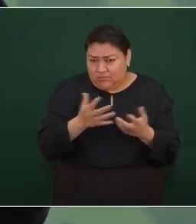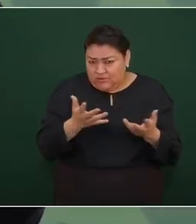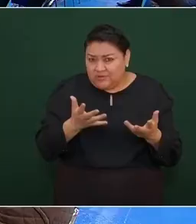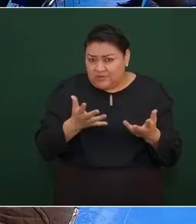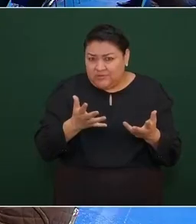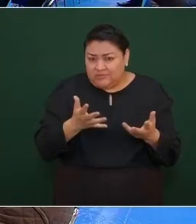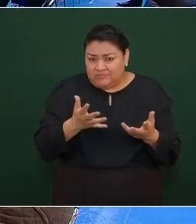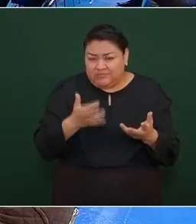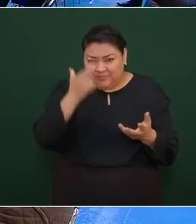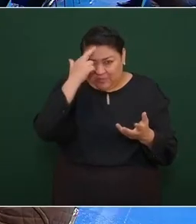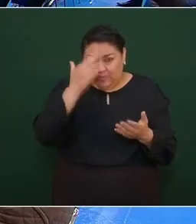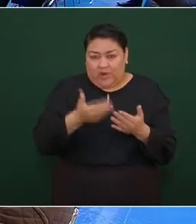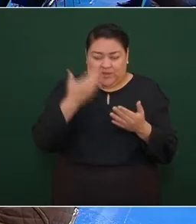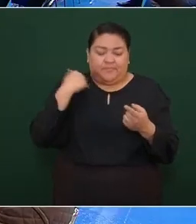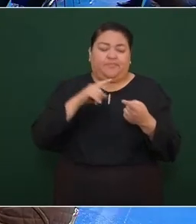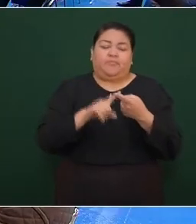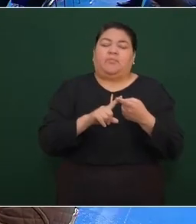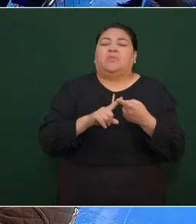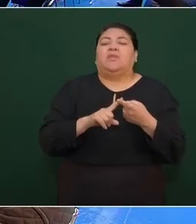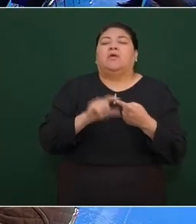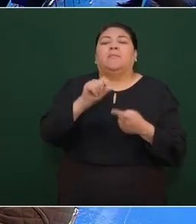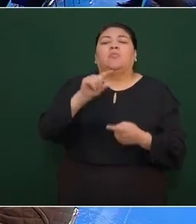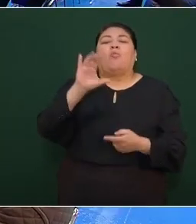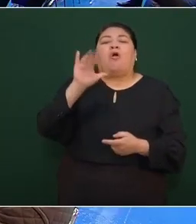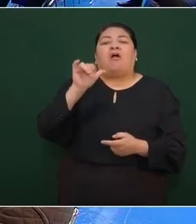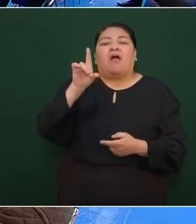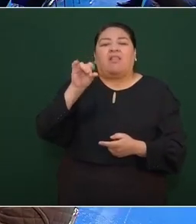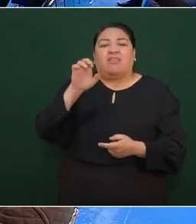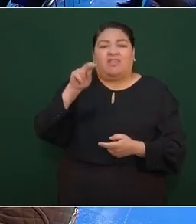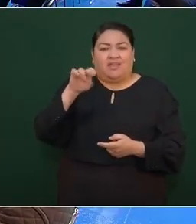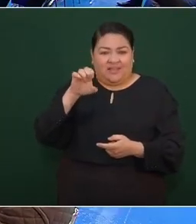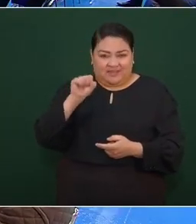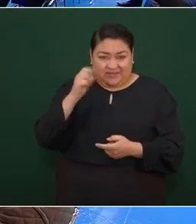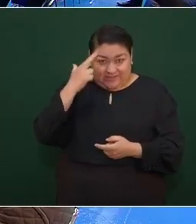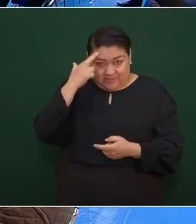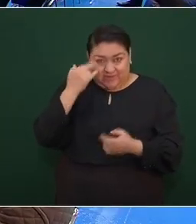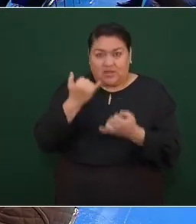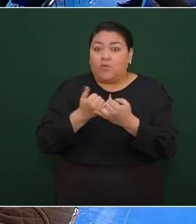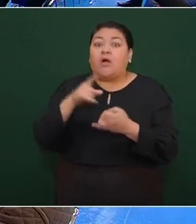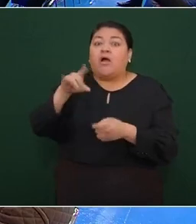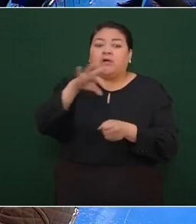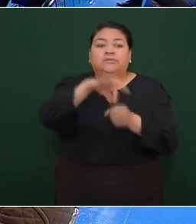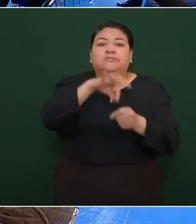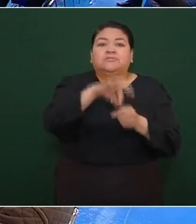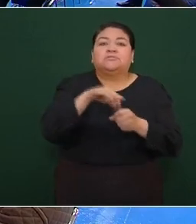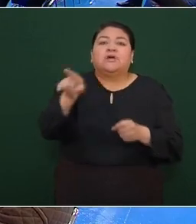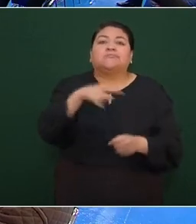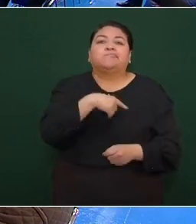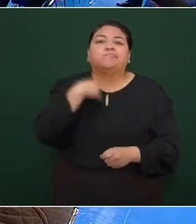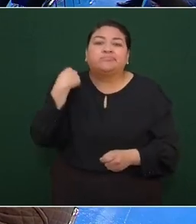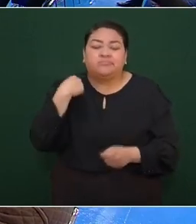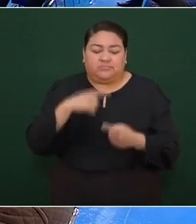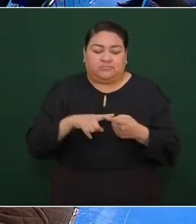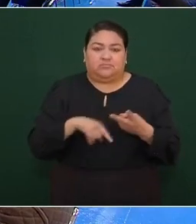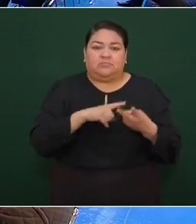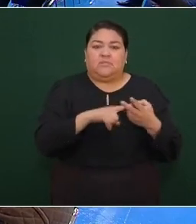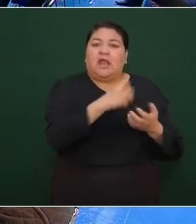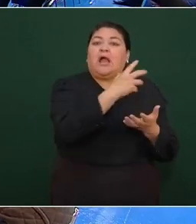cuando el ingeniero Cárdenas porque no ganó Salinas